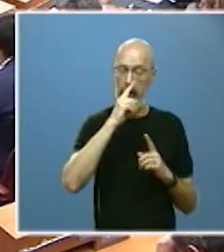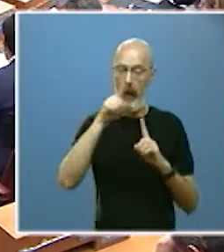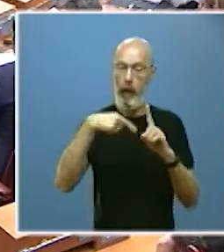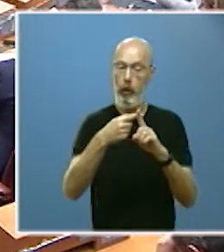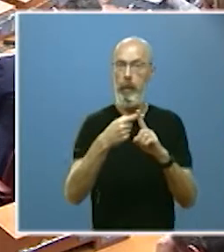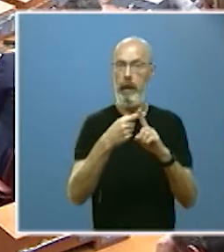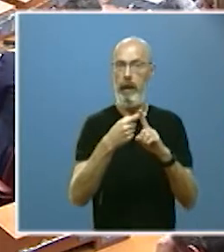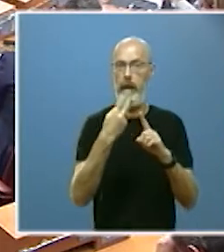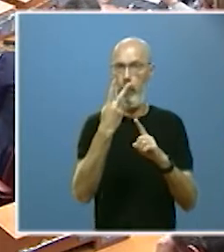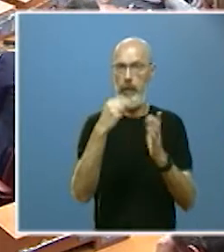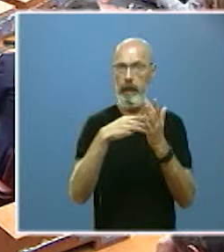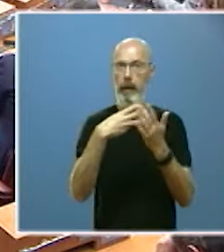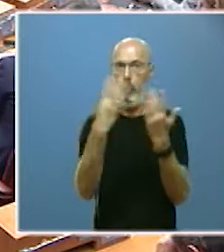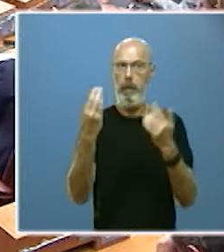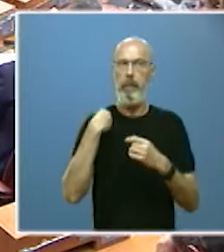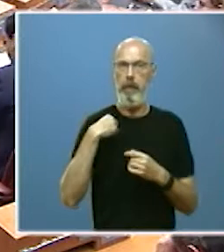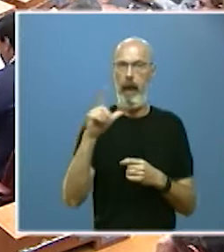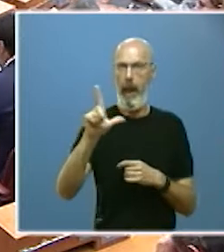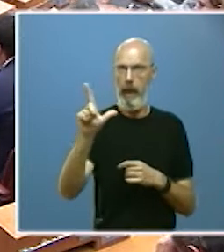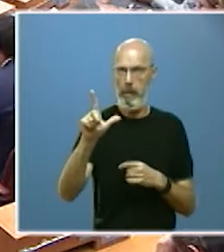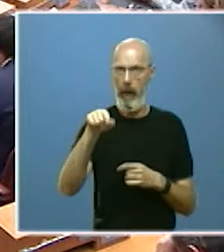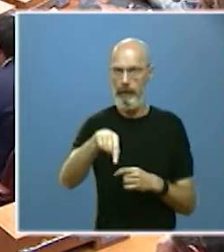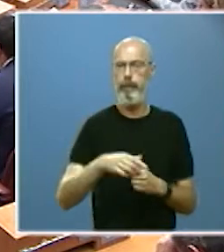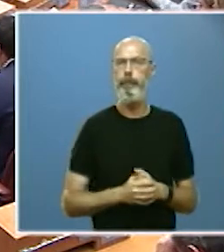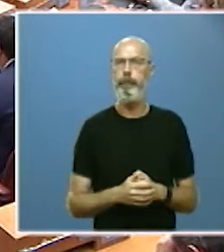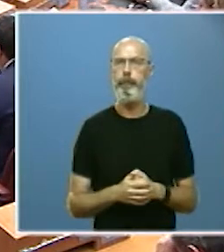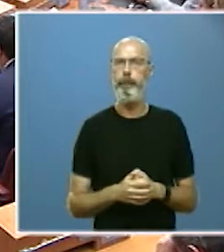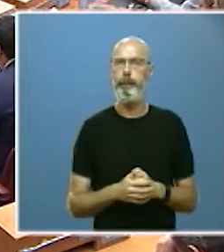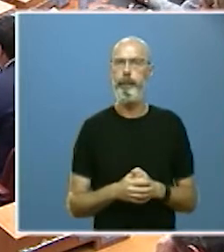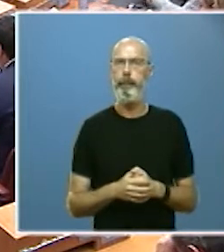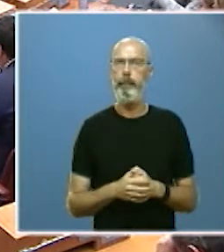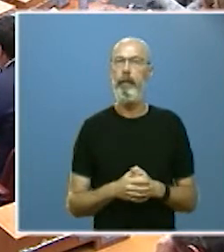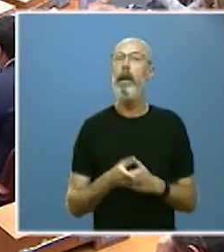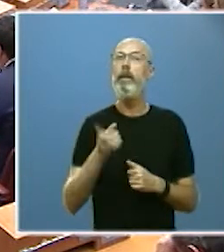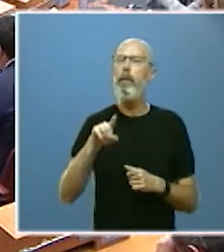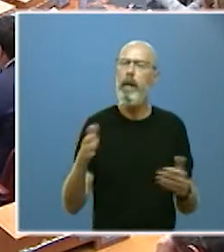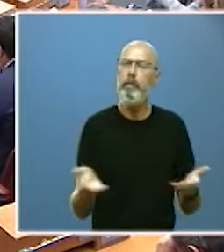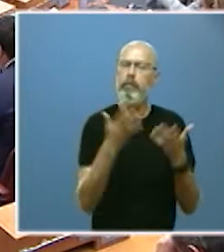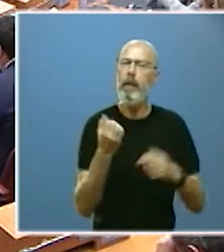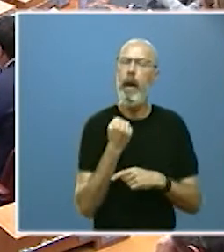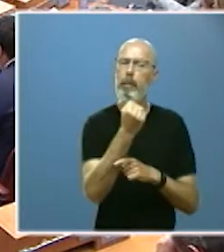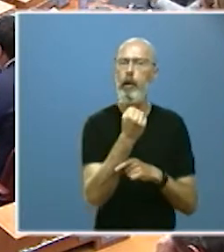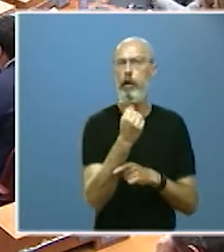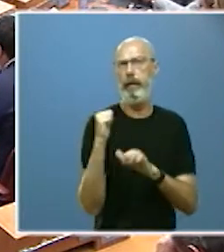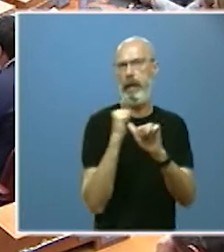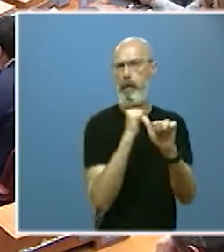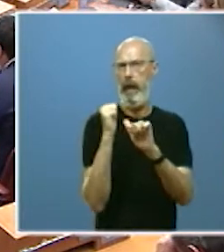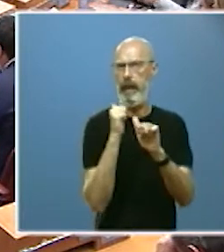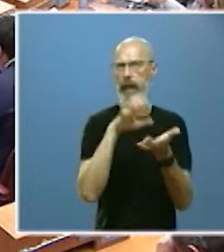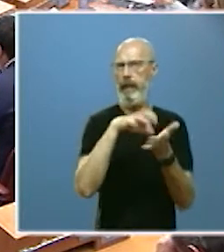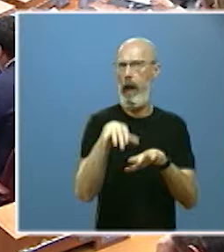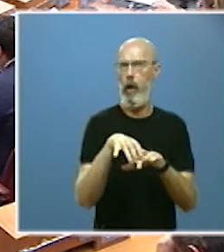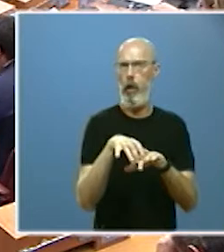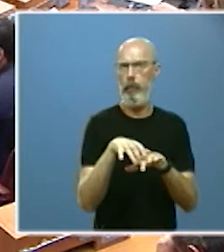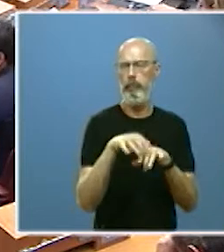Villa Ducal de Lerma y también hemos promocionado de forma muy especial las Semanas Santas de Castilla y León Por